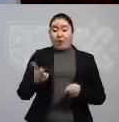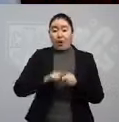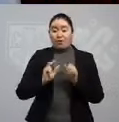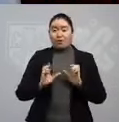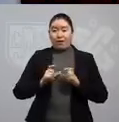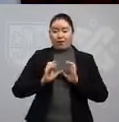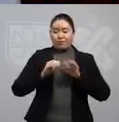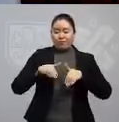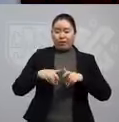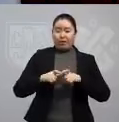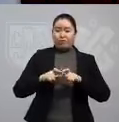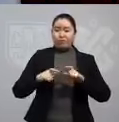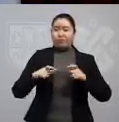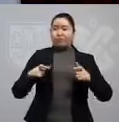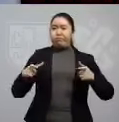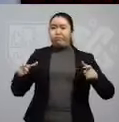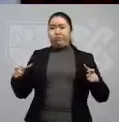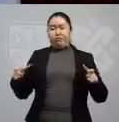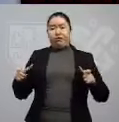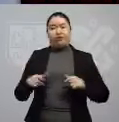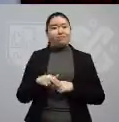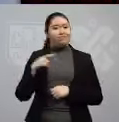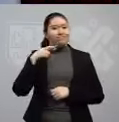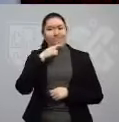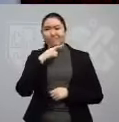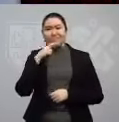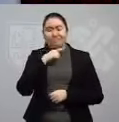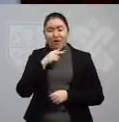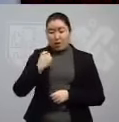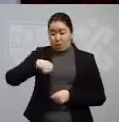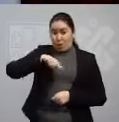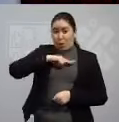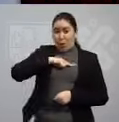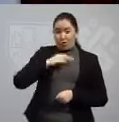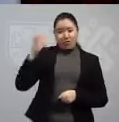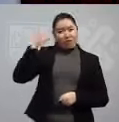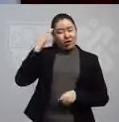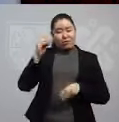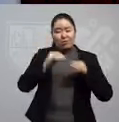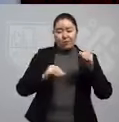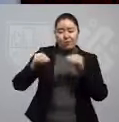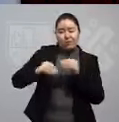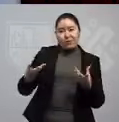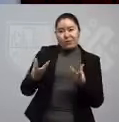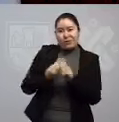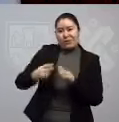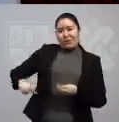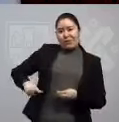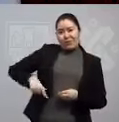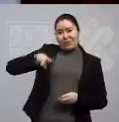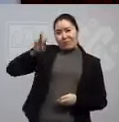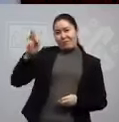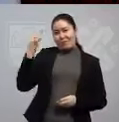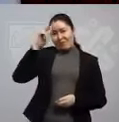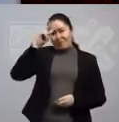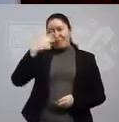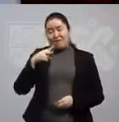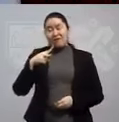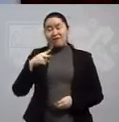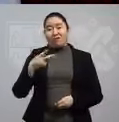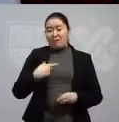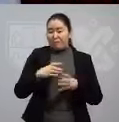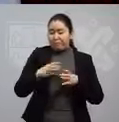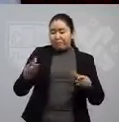Están subiendo las hospitalizaciones de manera acelerada. Estamos creciendo la capacidad hospitalaria junto con el Gobierno de México,